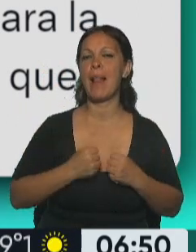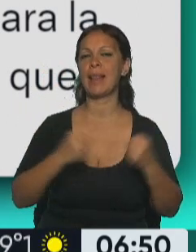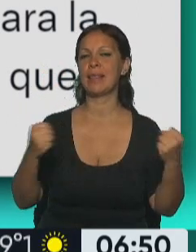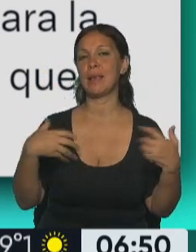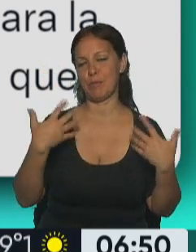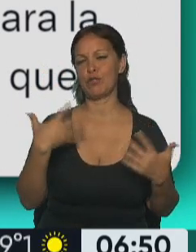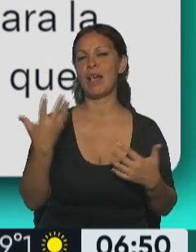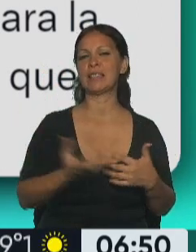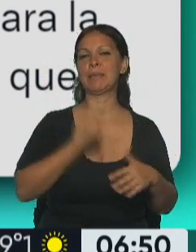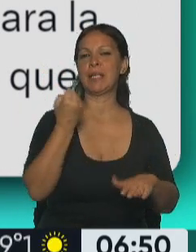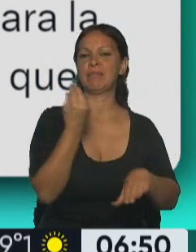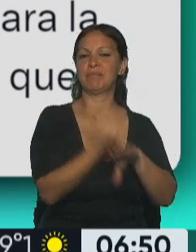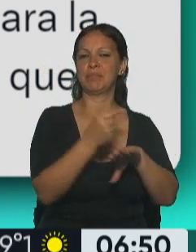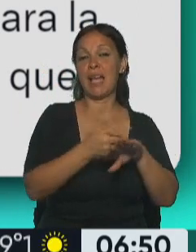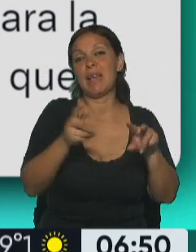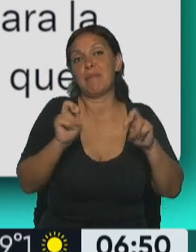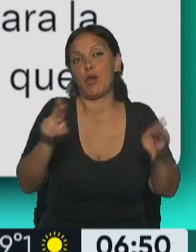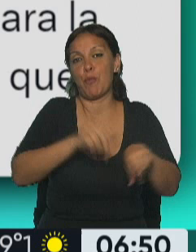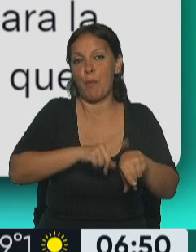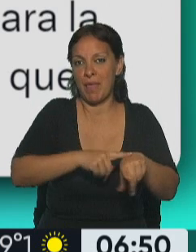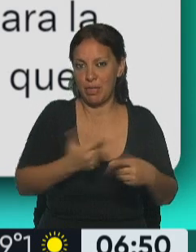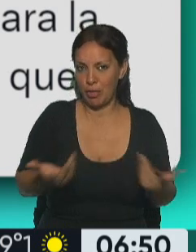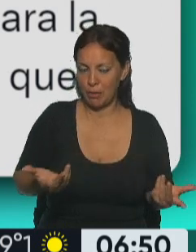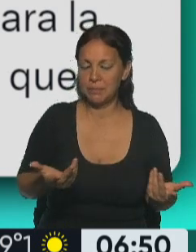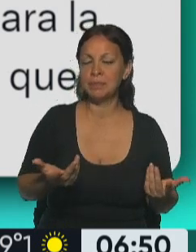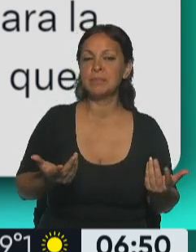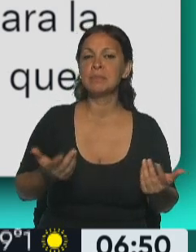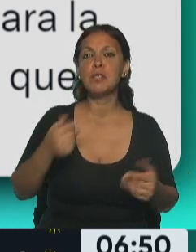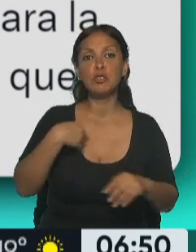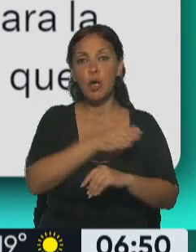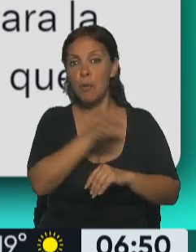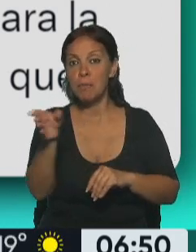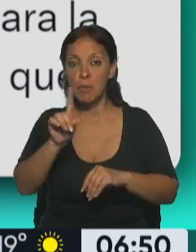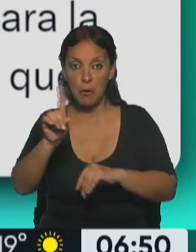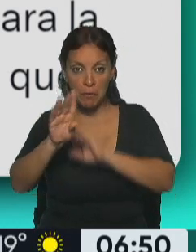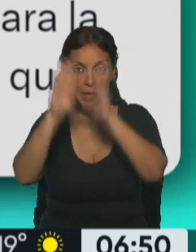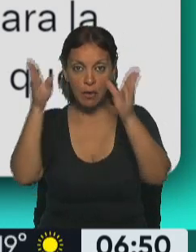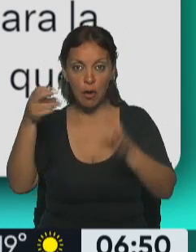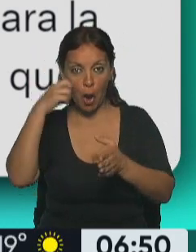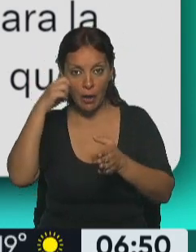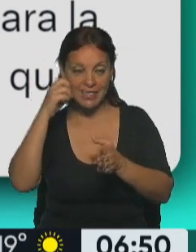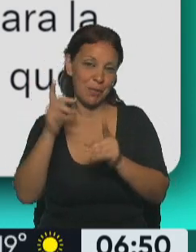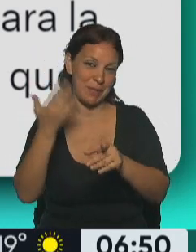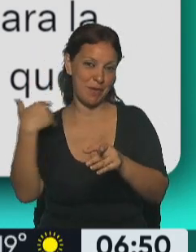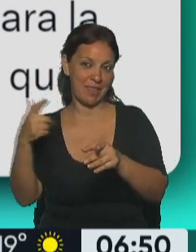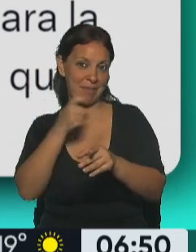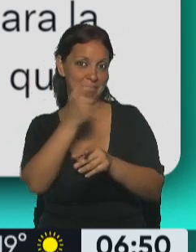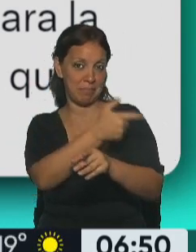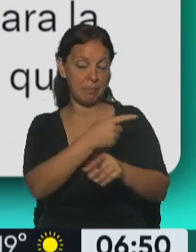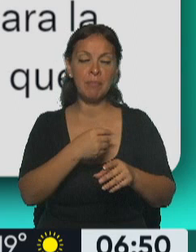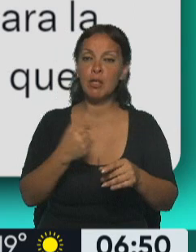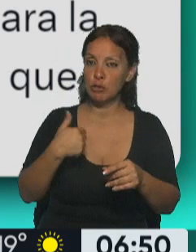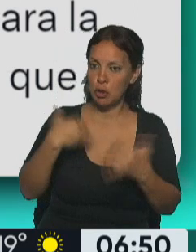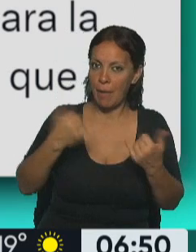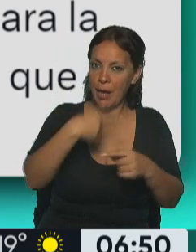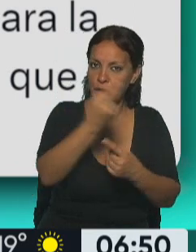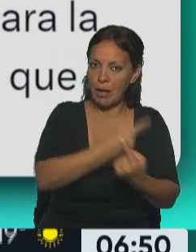este puesto en el peor momento de nuestra historia. Con respecto a no haber ido al Congreso, que eso es lo que le reclamaba justamente Pichetto, tenía cosas más